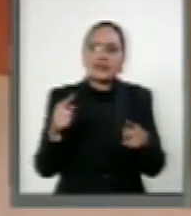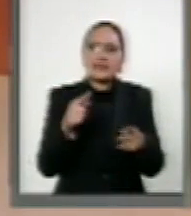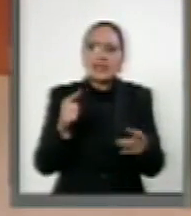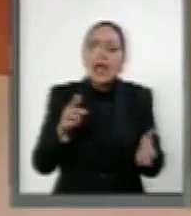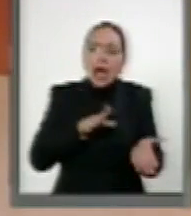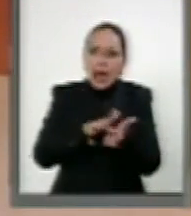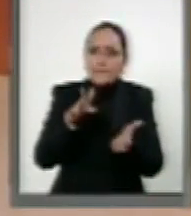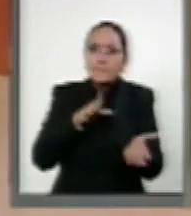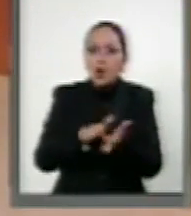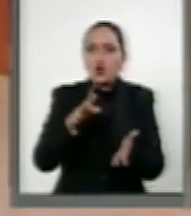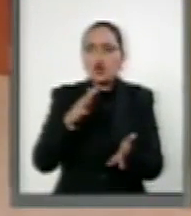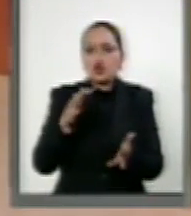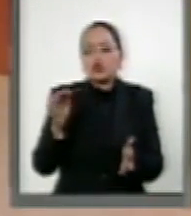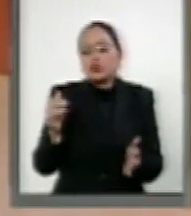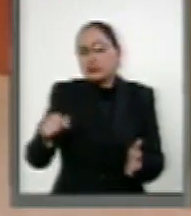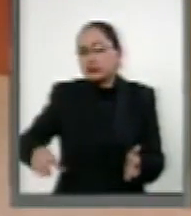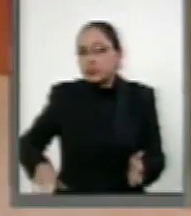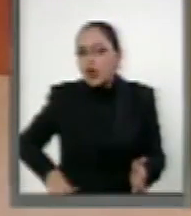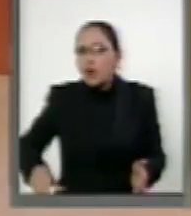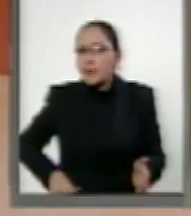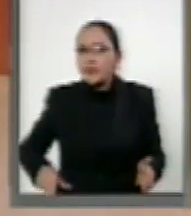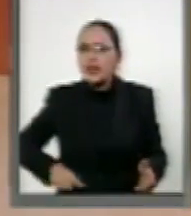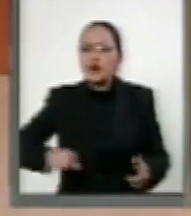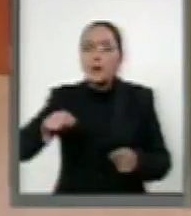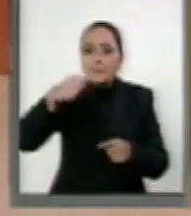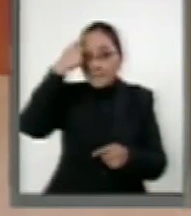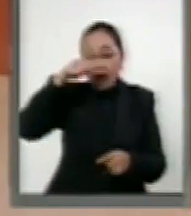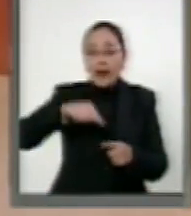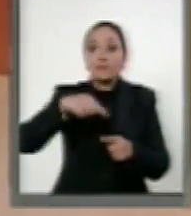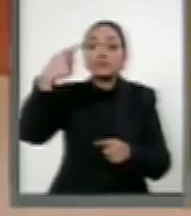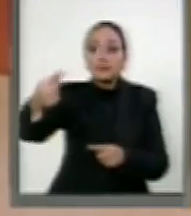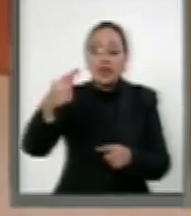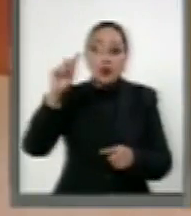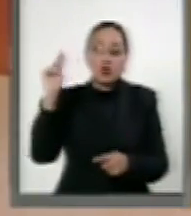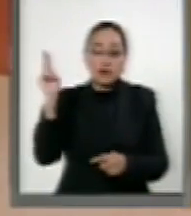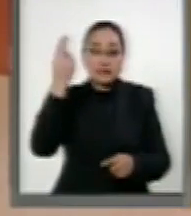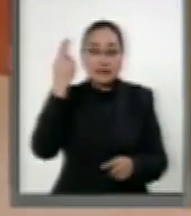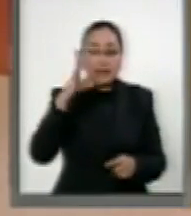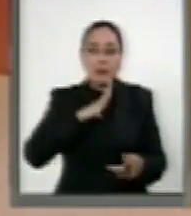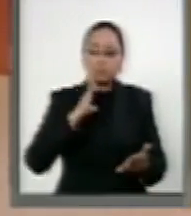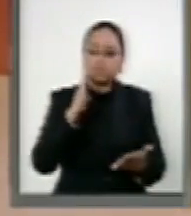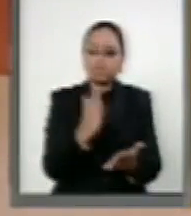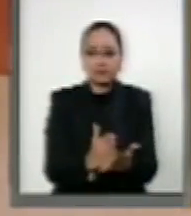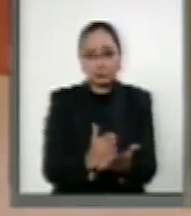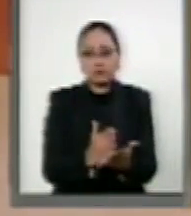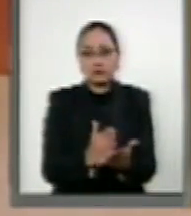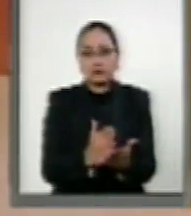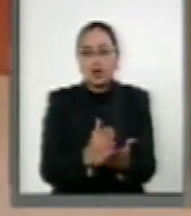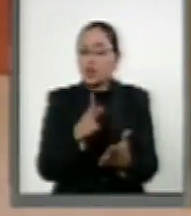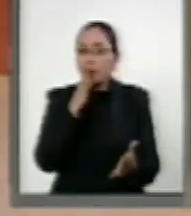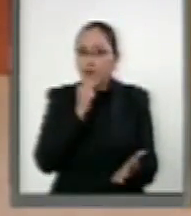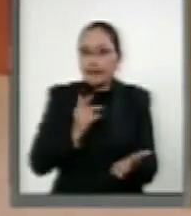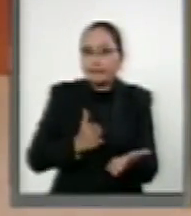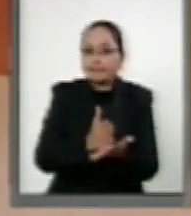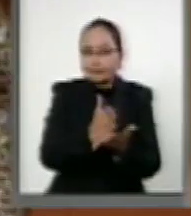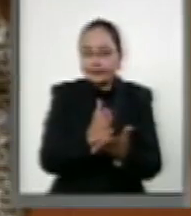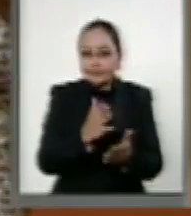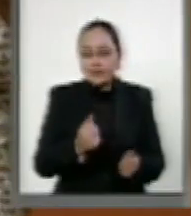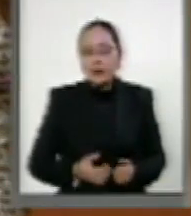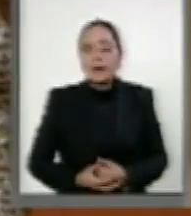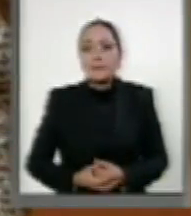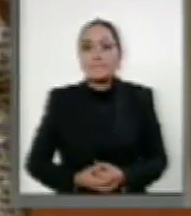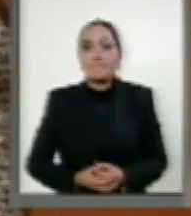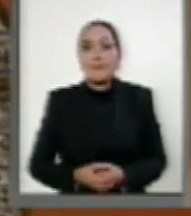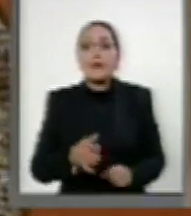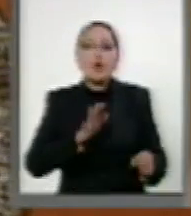de la federación asignados a la universidad están estancados y son inaccesibles. Los